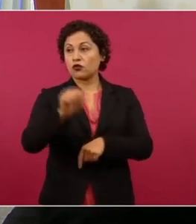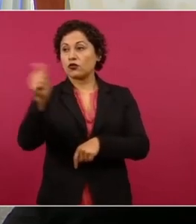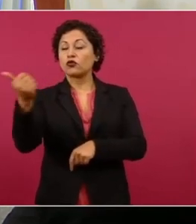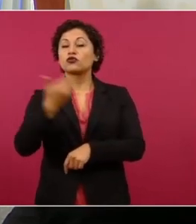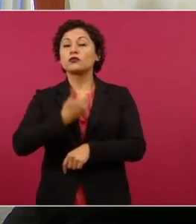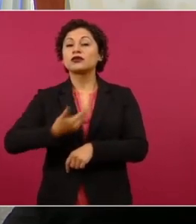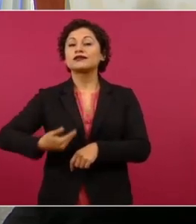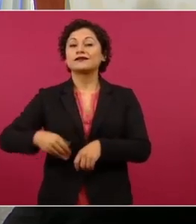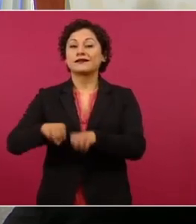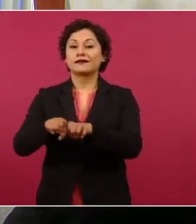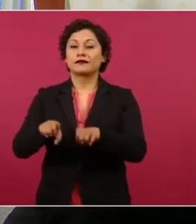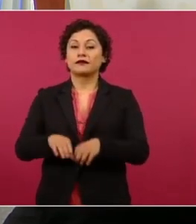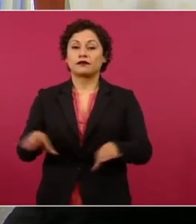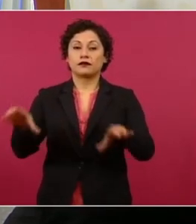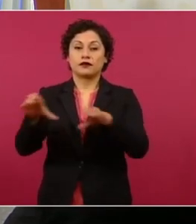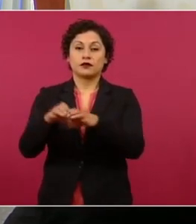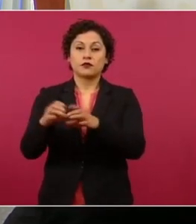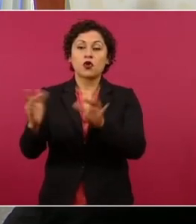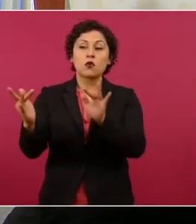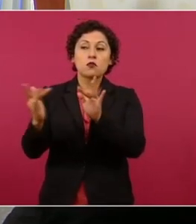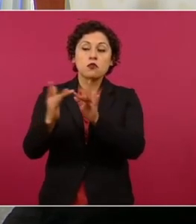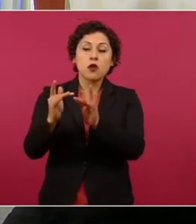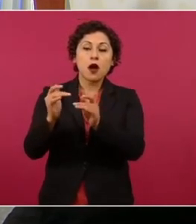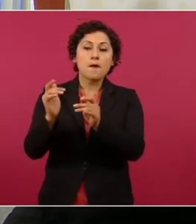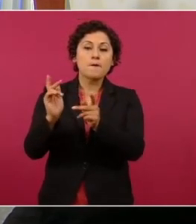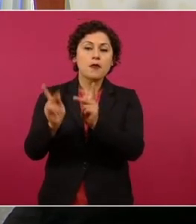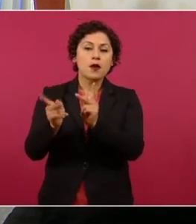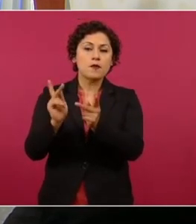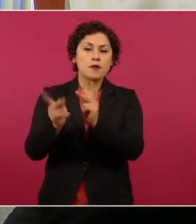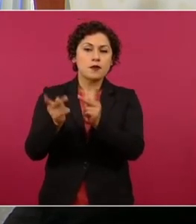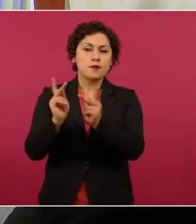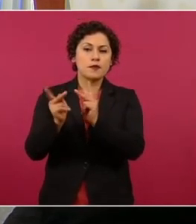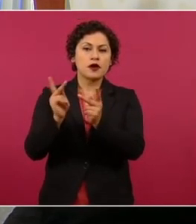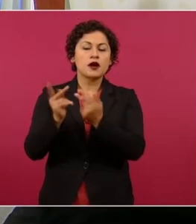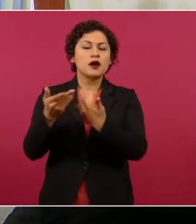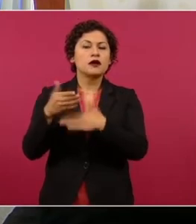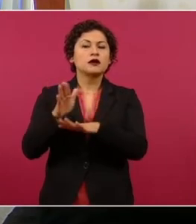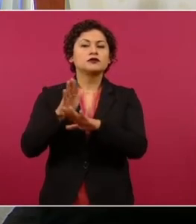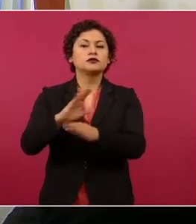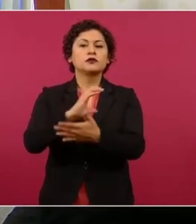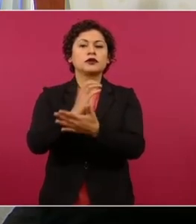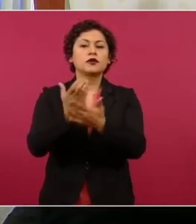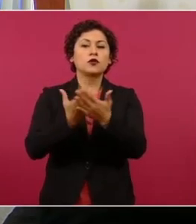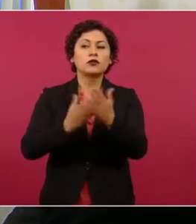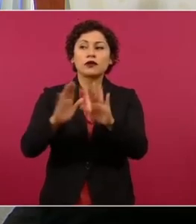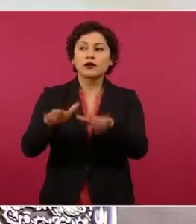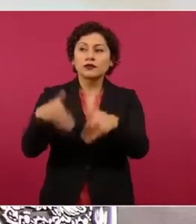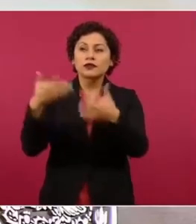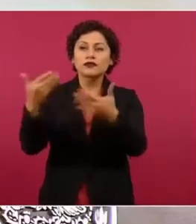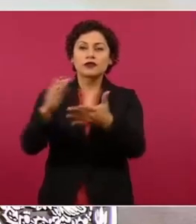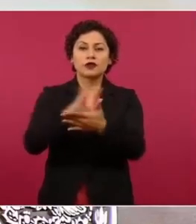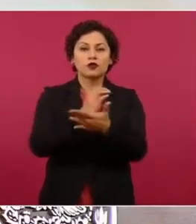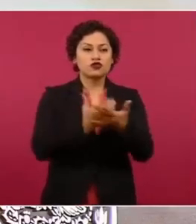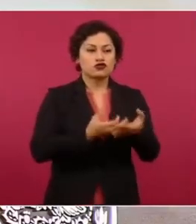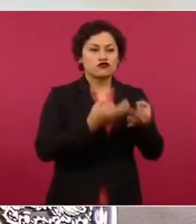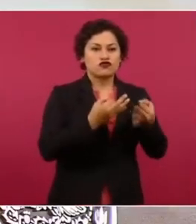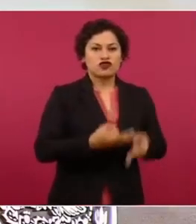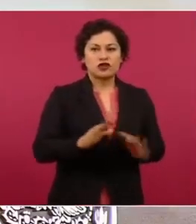en donde precisamente ellos hablan de los contratos por fuera y por dentro.